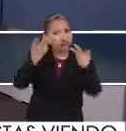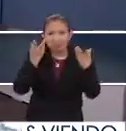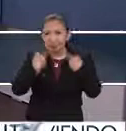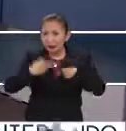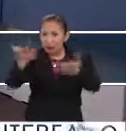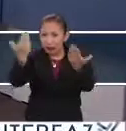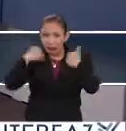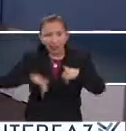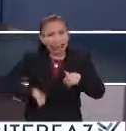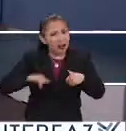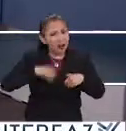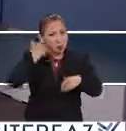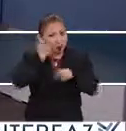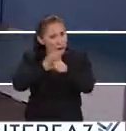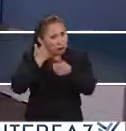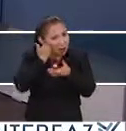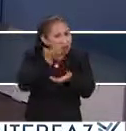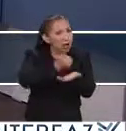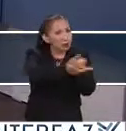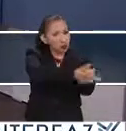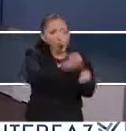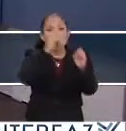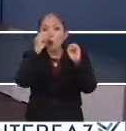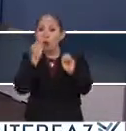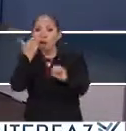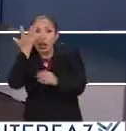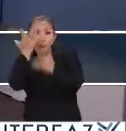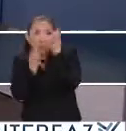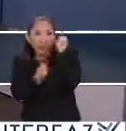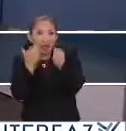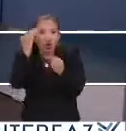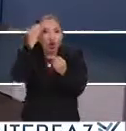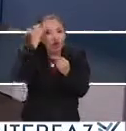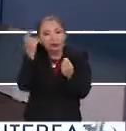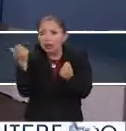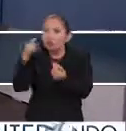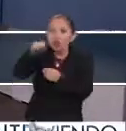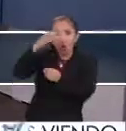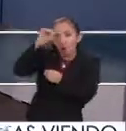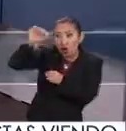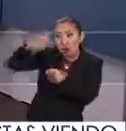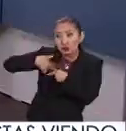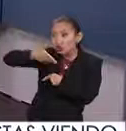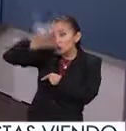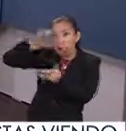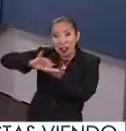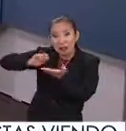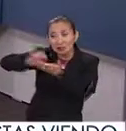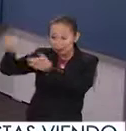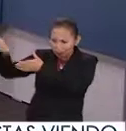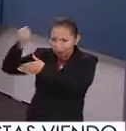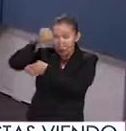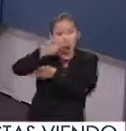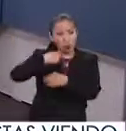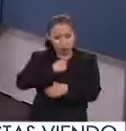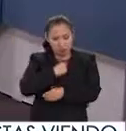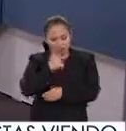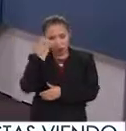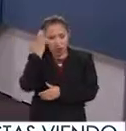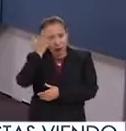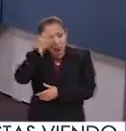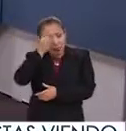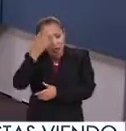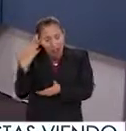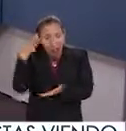interesadas tanto en ser voluntarias como que conozcan a alguien o ellos mismos quieran tener esta oportunidad